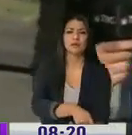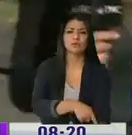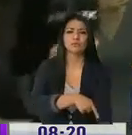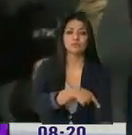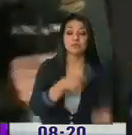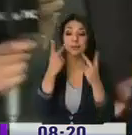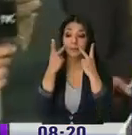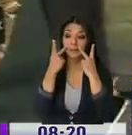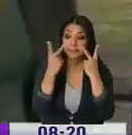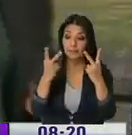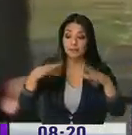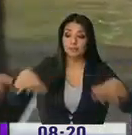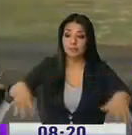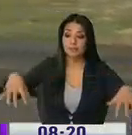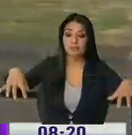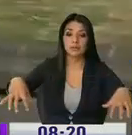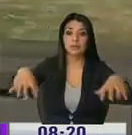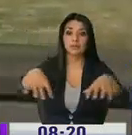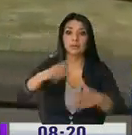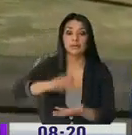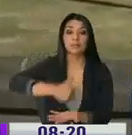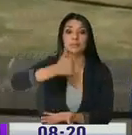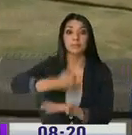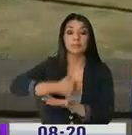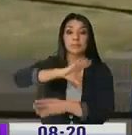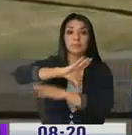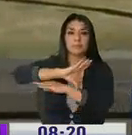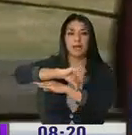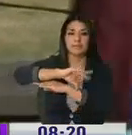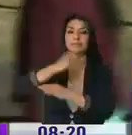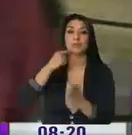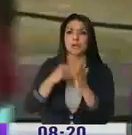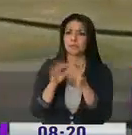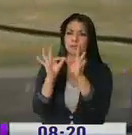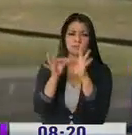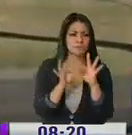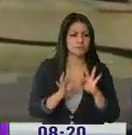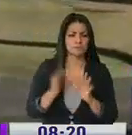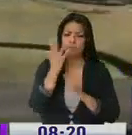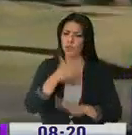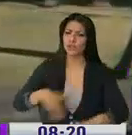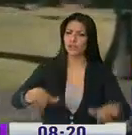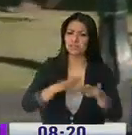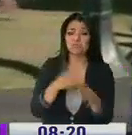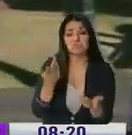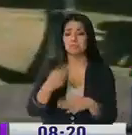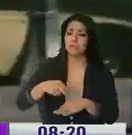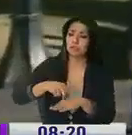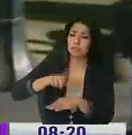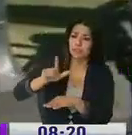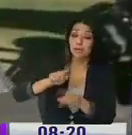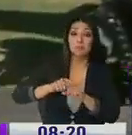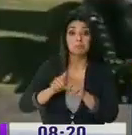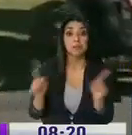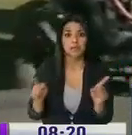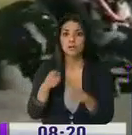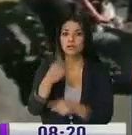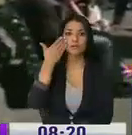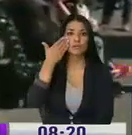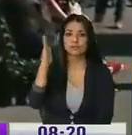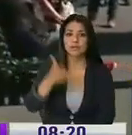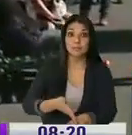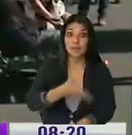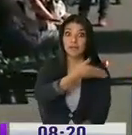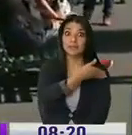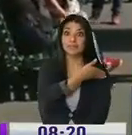ver estos espacios, como la Plaza Grande, por ejemplo, muy bien cuidados. Y nos parece normal, pero seguramente usted no sabe que